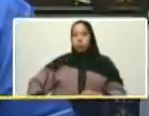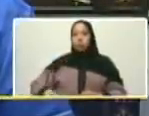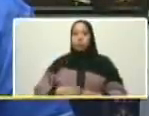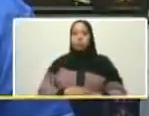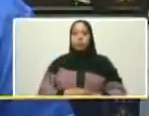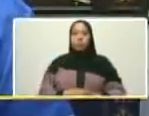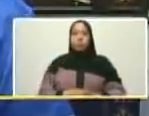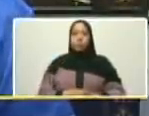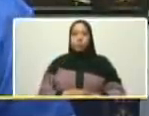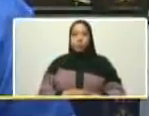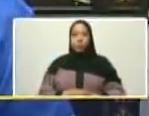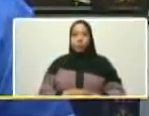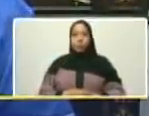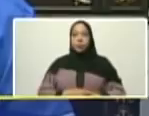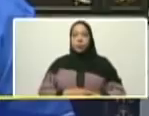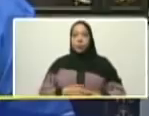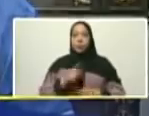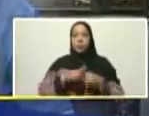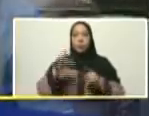Nazaret